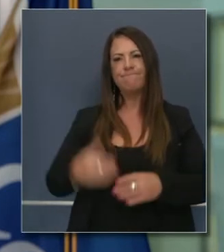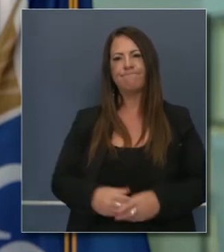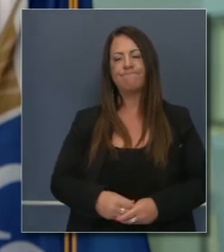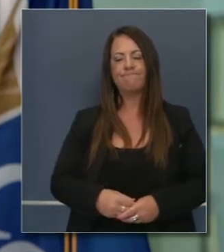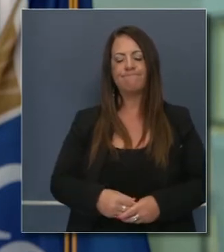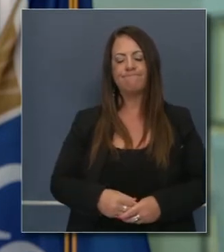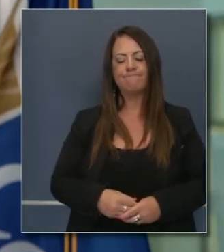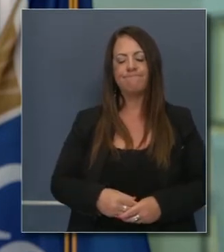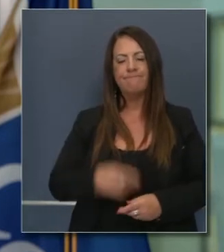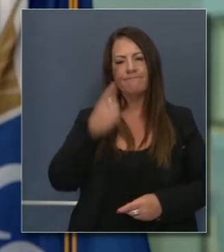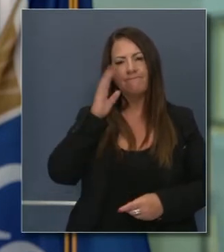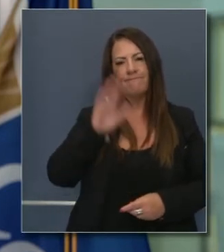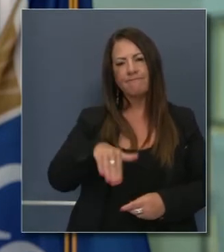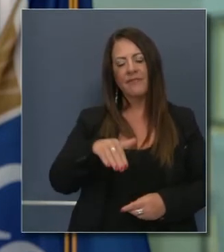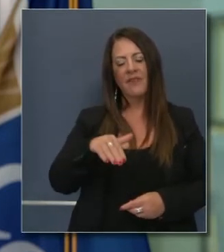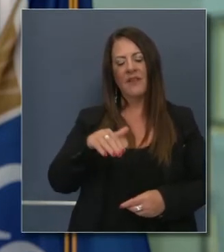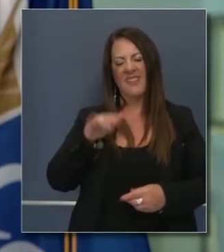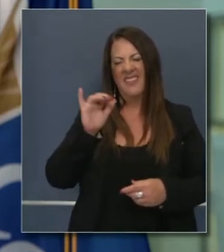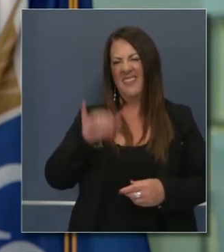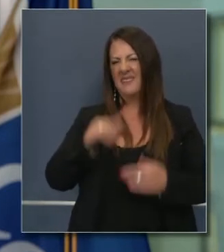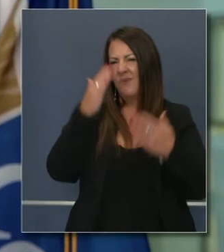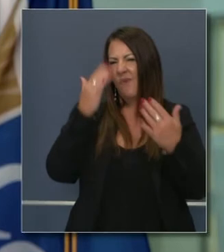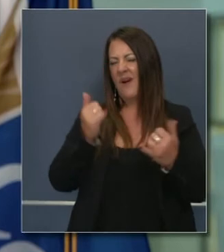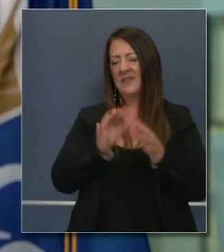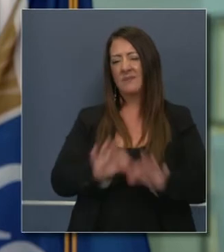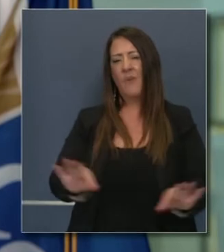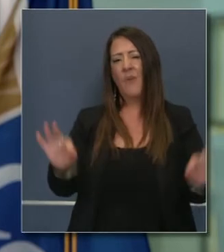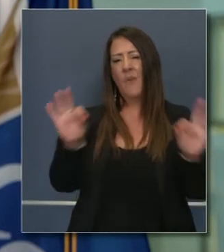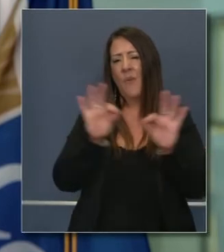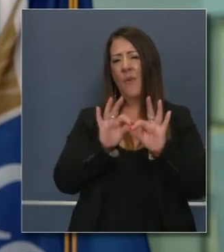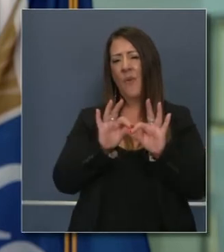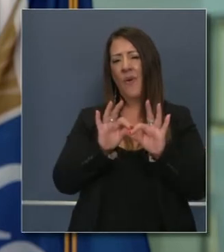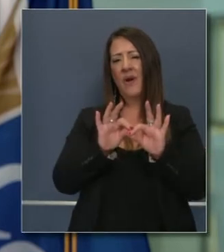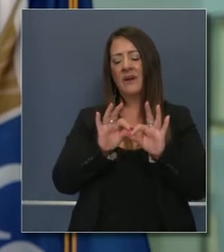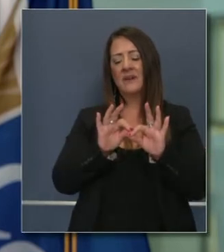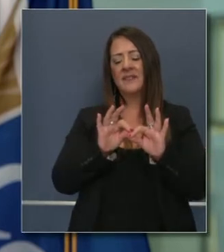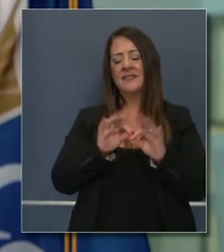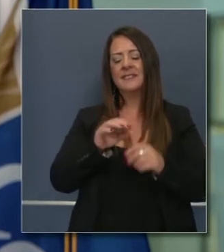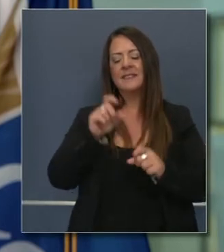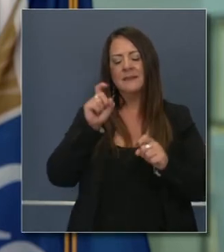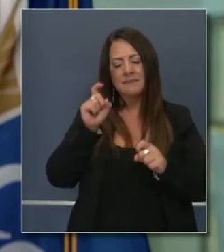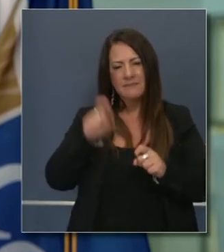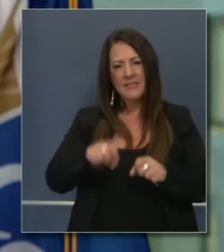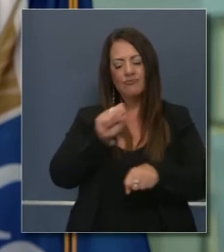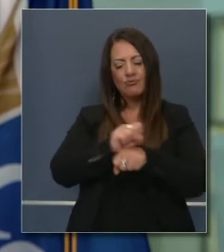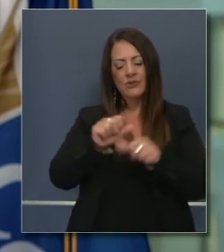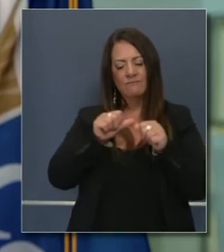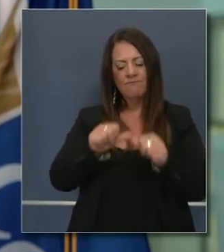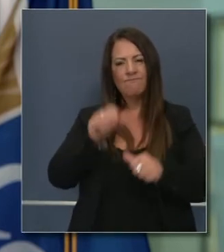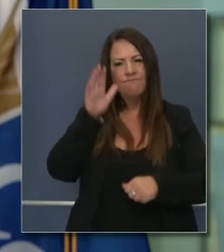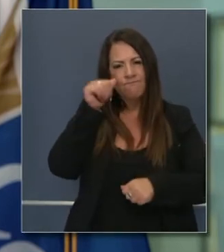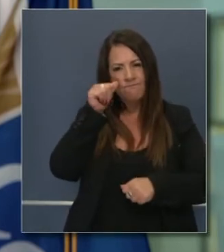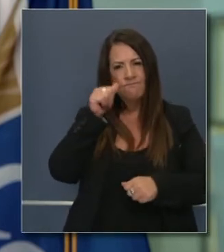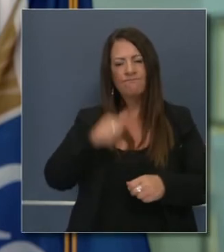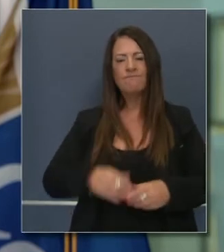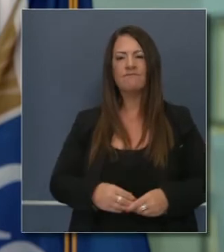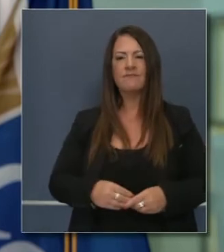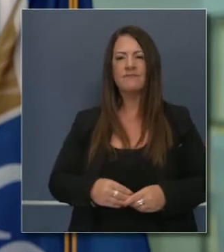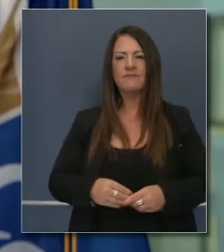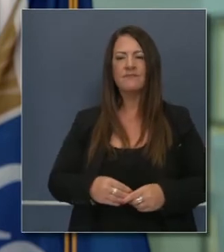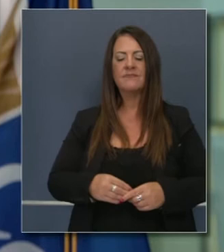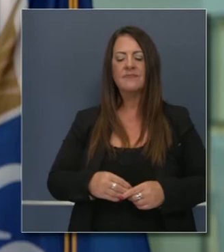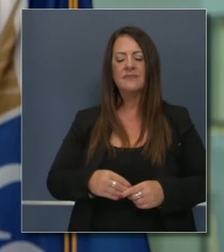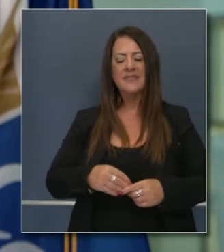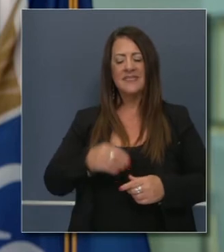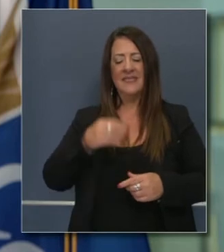saber que ejemplos históricos no nos permiten relajarnos. Tenemos que seguir de la